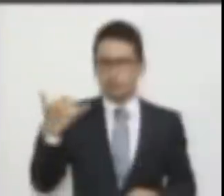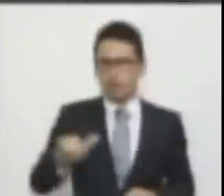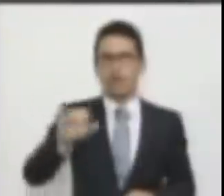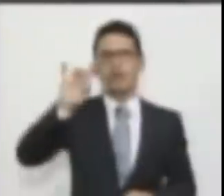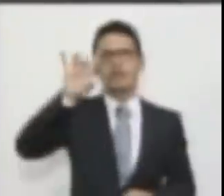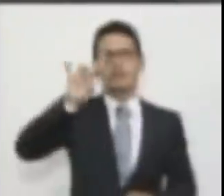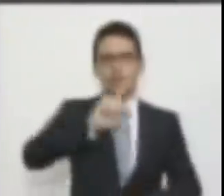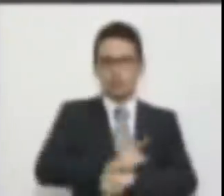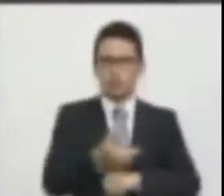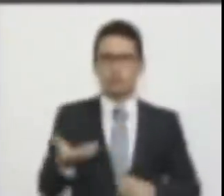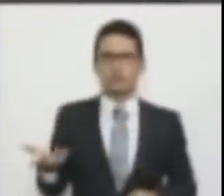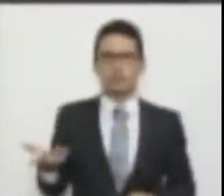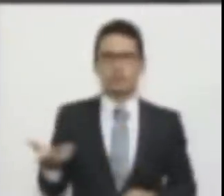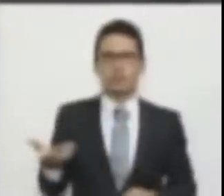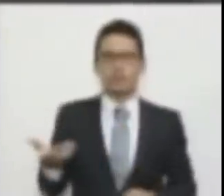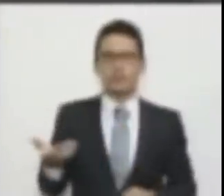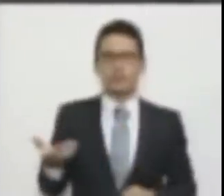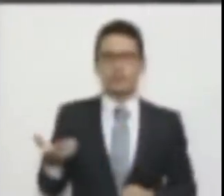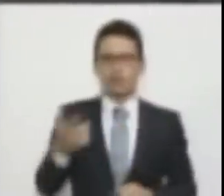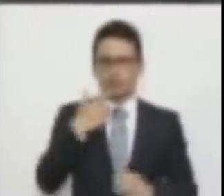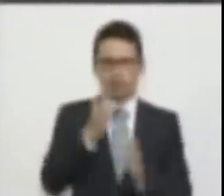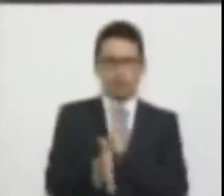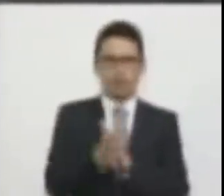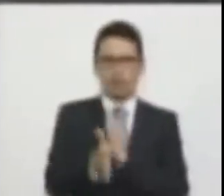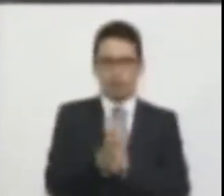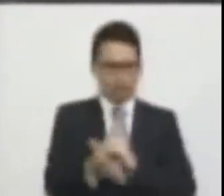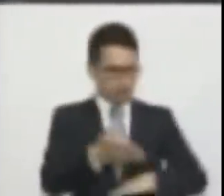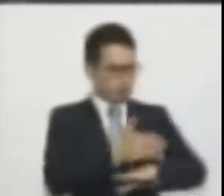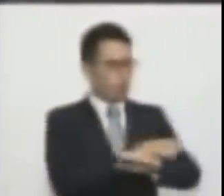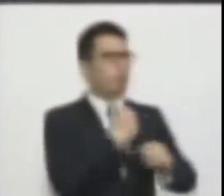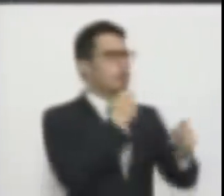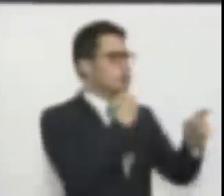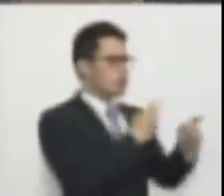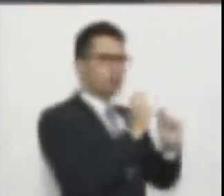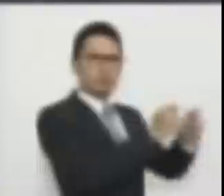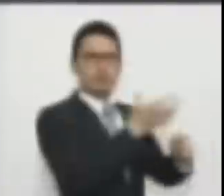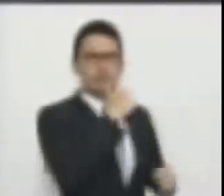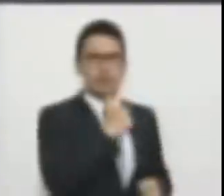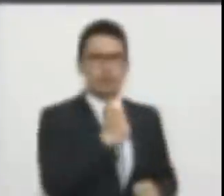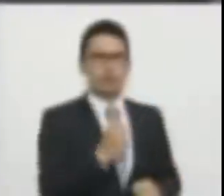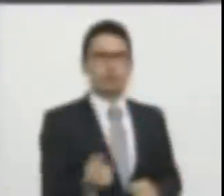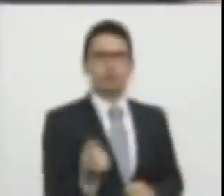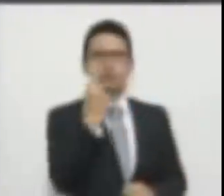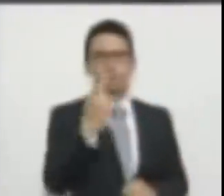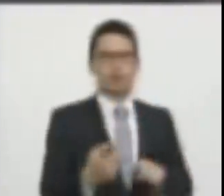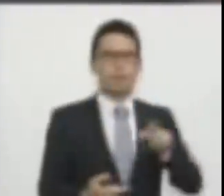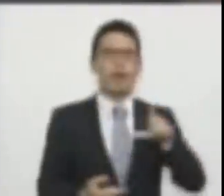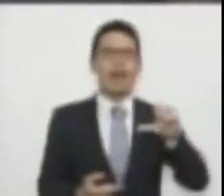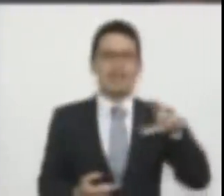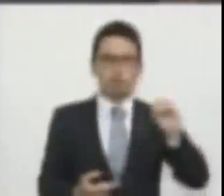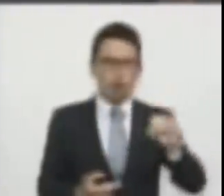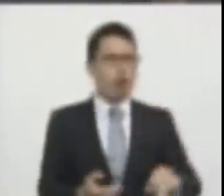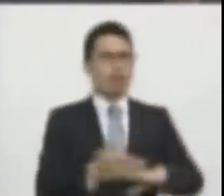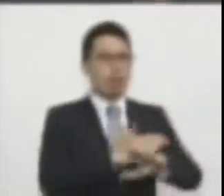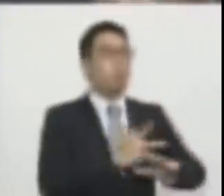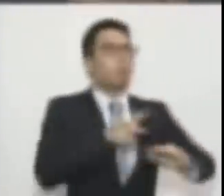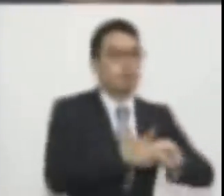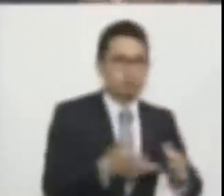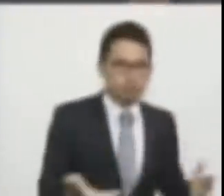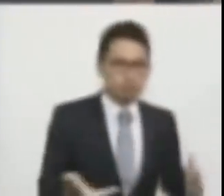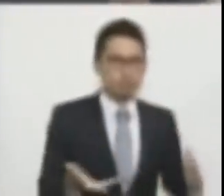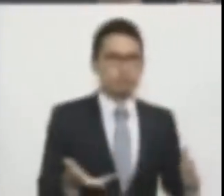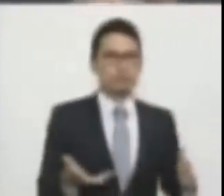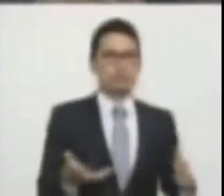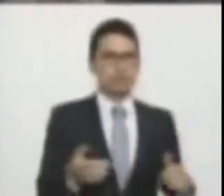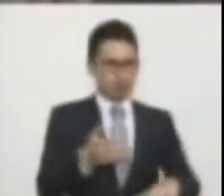quince minutos como ninguno ni los voceros lo han hecho. Al senador Velasco se le interrumpió precisamente en